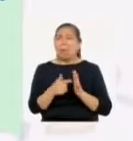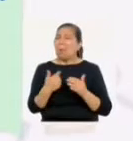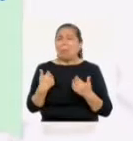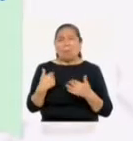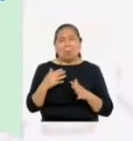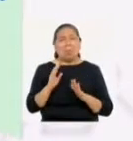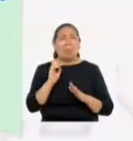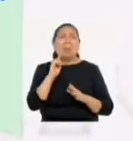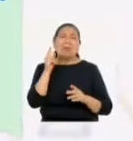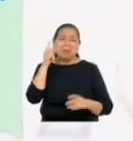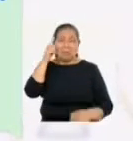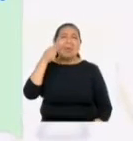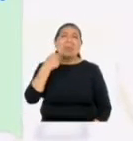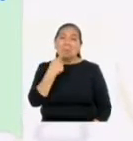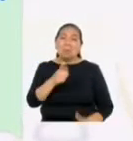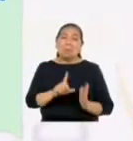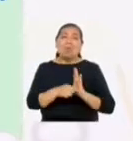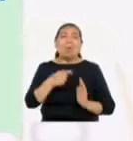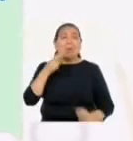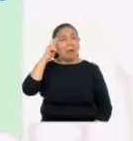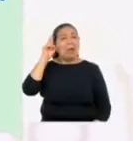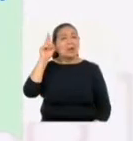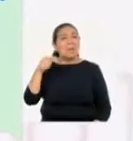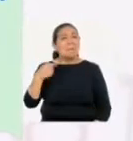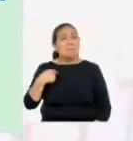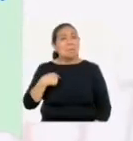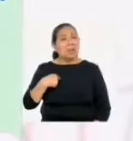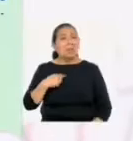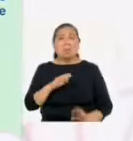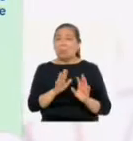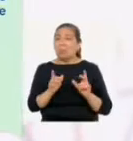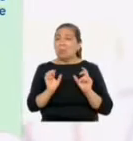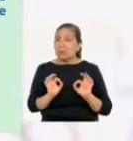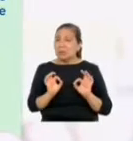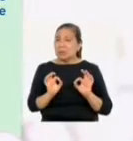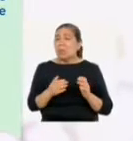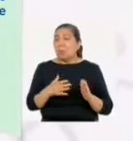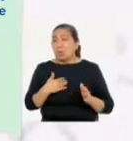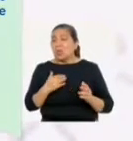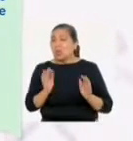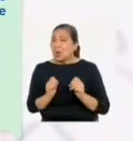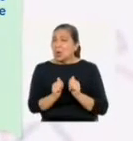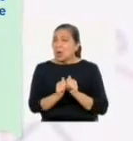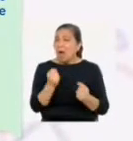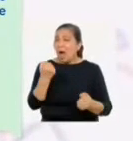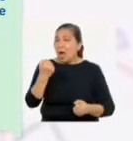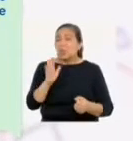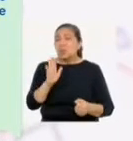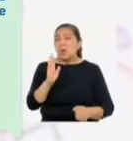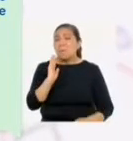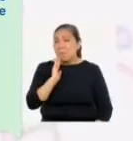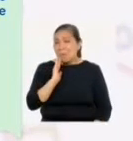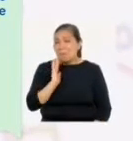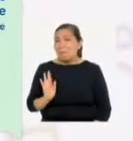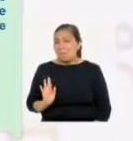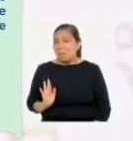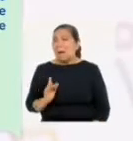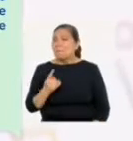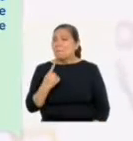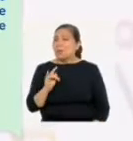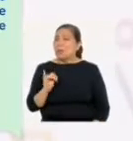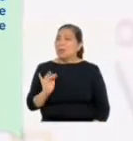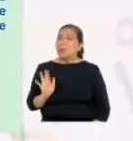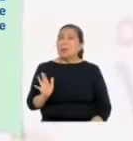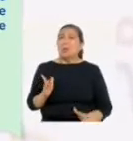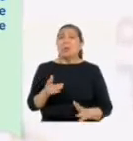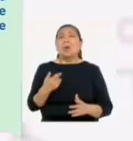se le pasa y me da la razón, así que todo bien. Por otro lado, yo siempre que puedo la acompaño en el carro de su mamá a